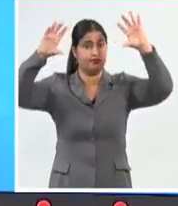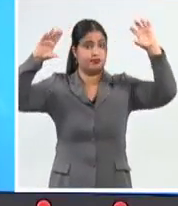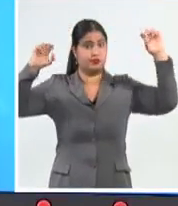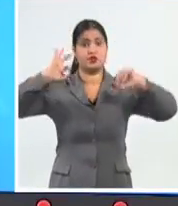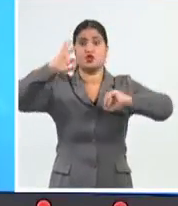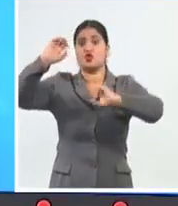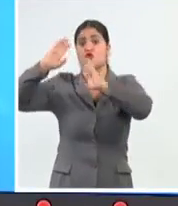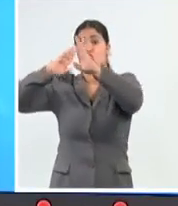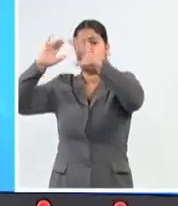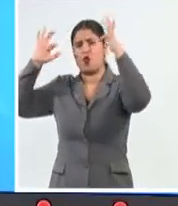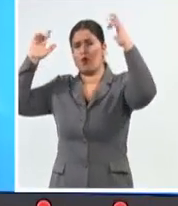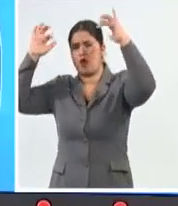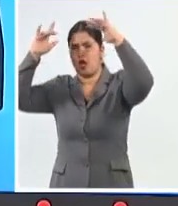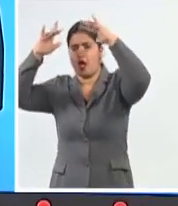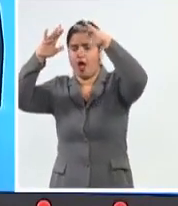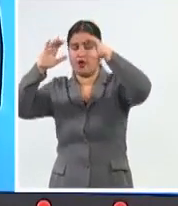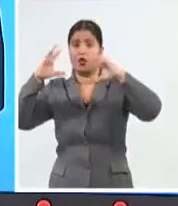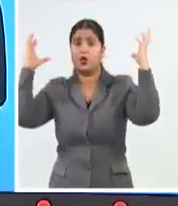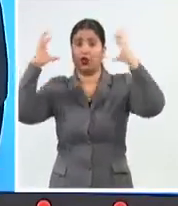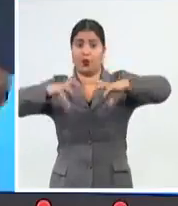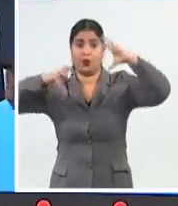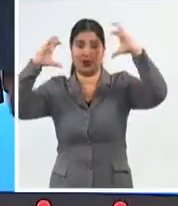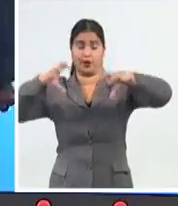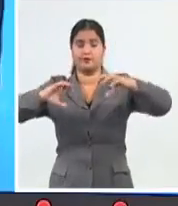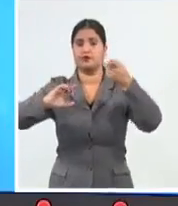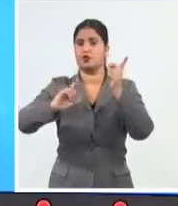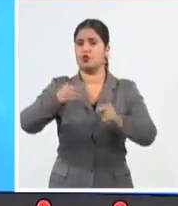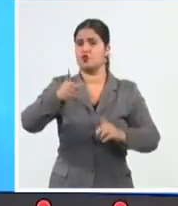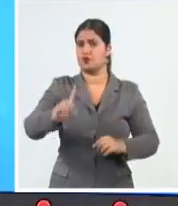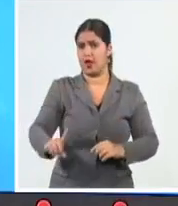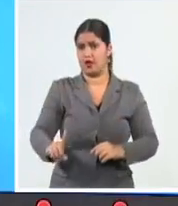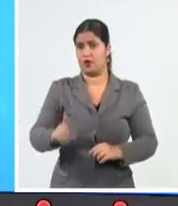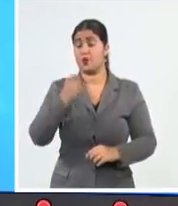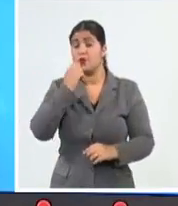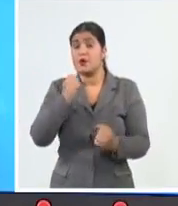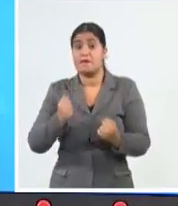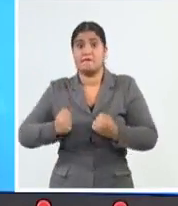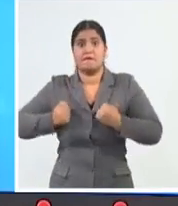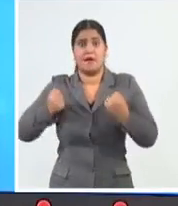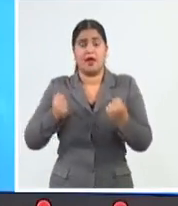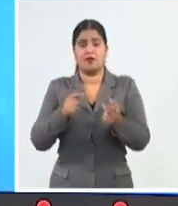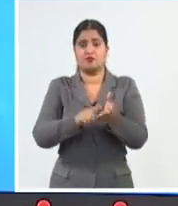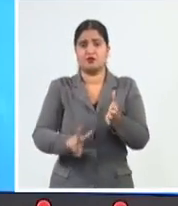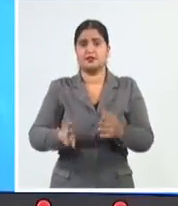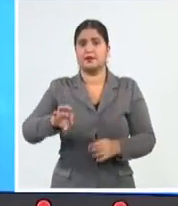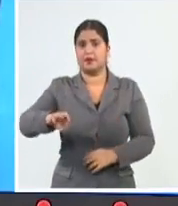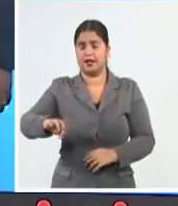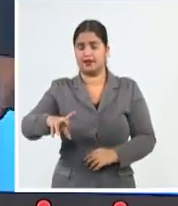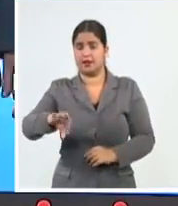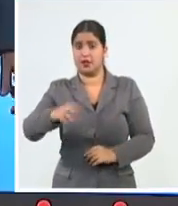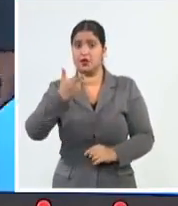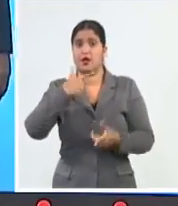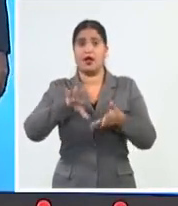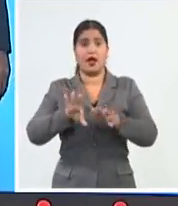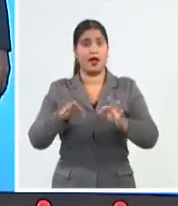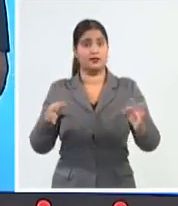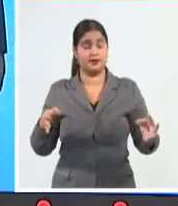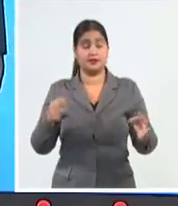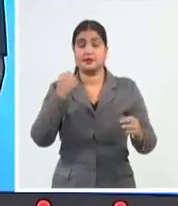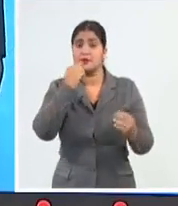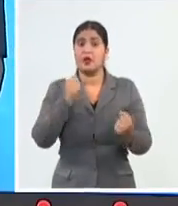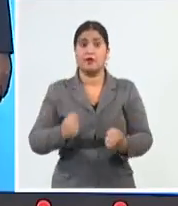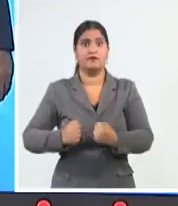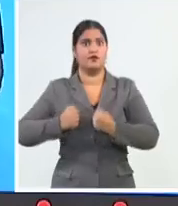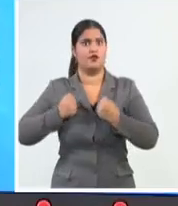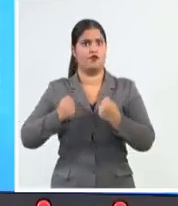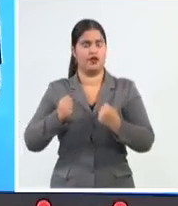con chubascos, lluvias y tormentas eléctricas que pudieran ser más frecuentes en Pinar de Río y Artemisa. Aquí pudieran ser fuertes y hasta